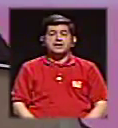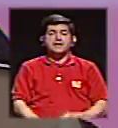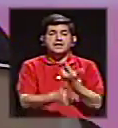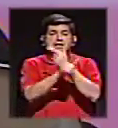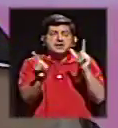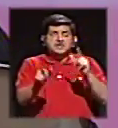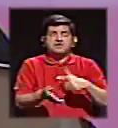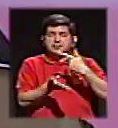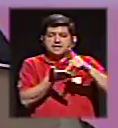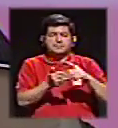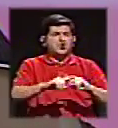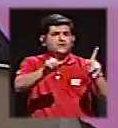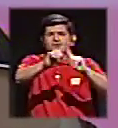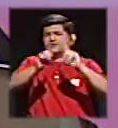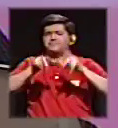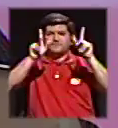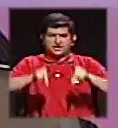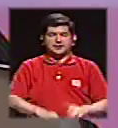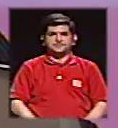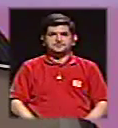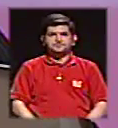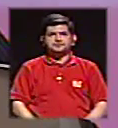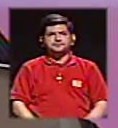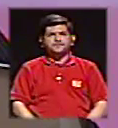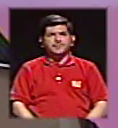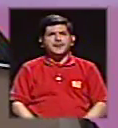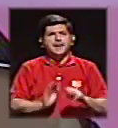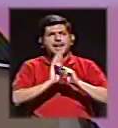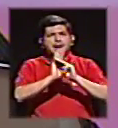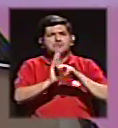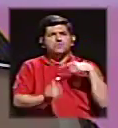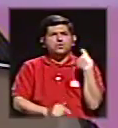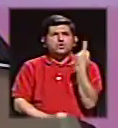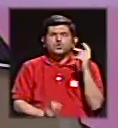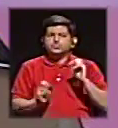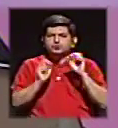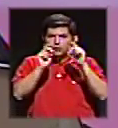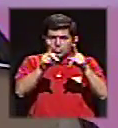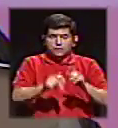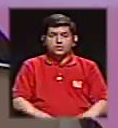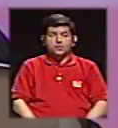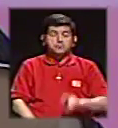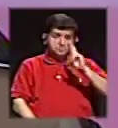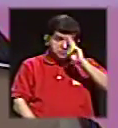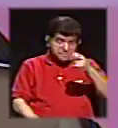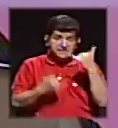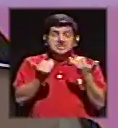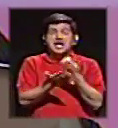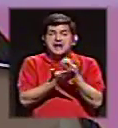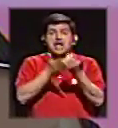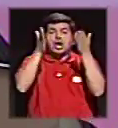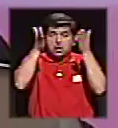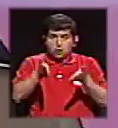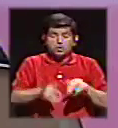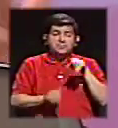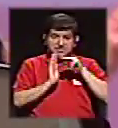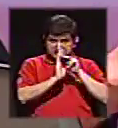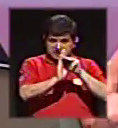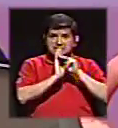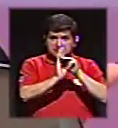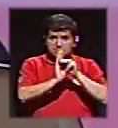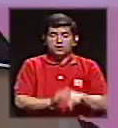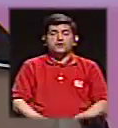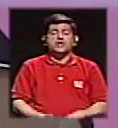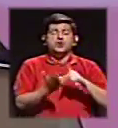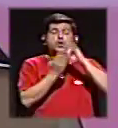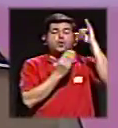gente. Entonces, en el modelo, la única posibilidad, y según han reconocido economistas de ese modelo, pues de